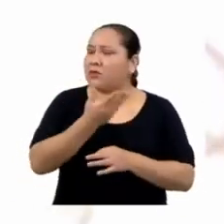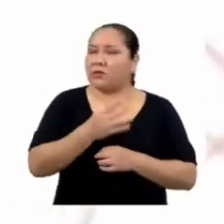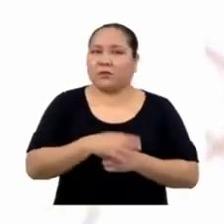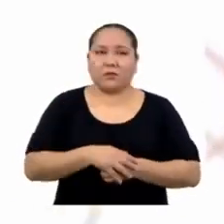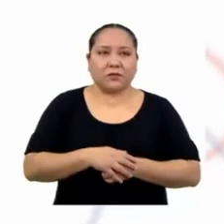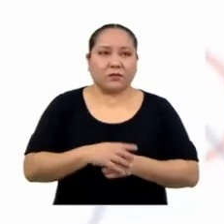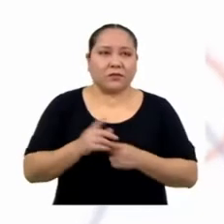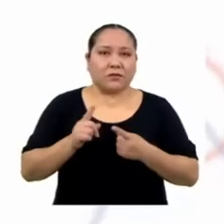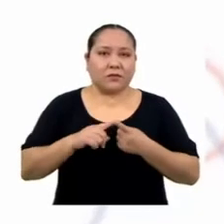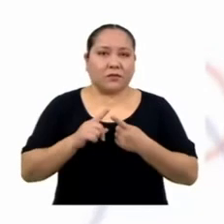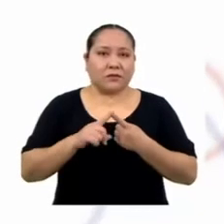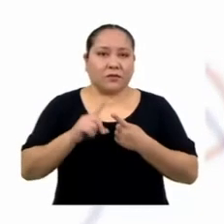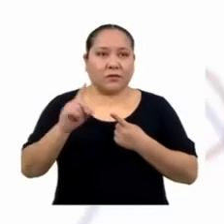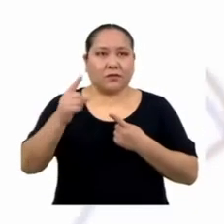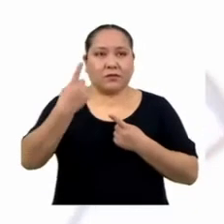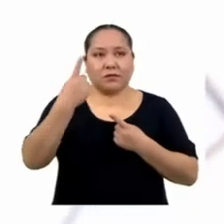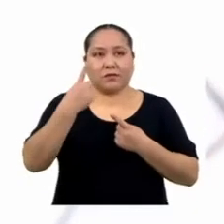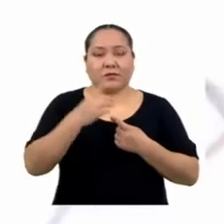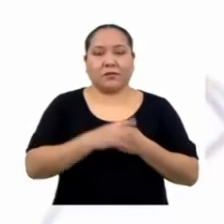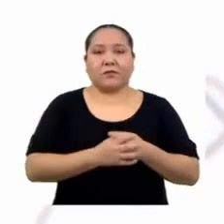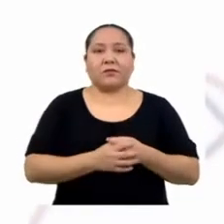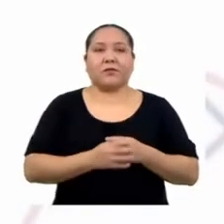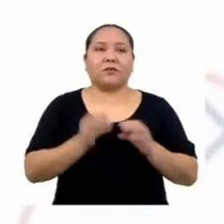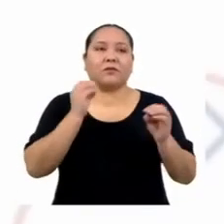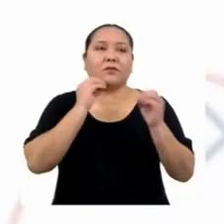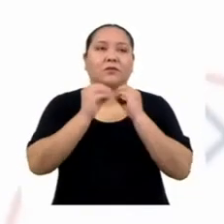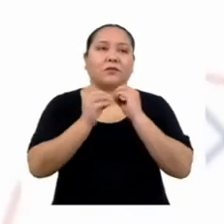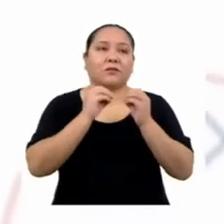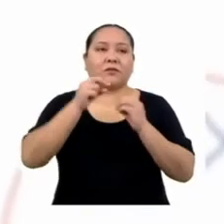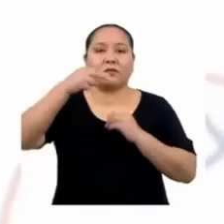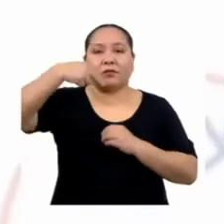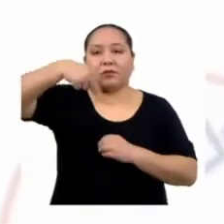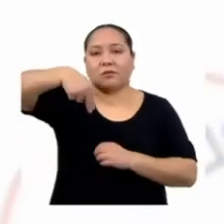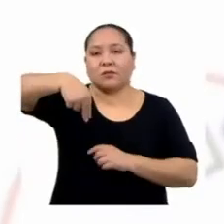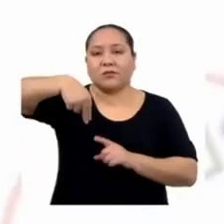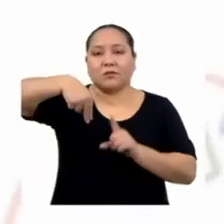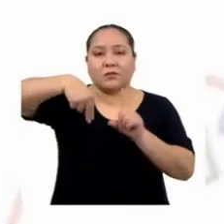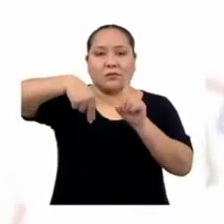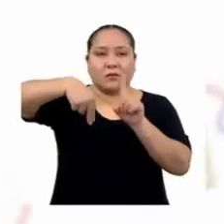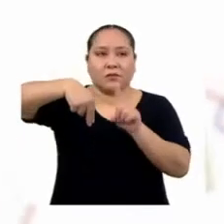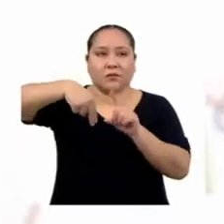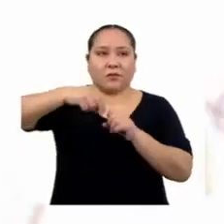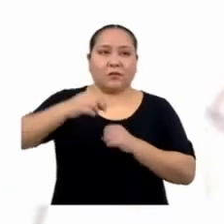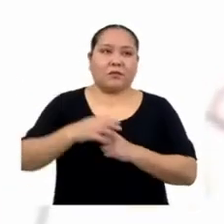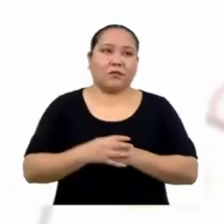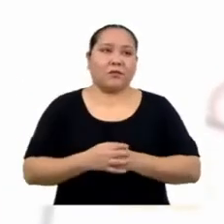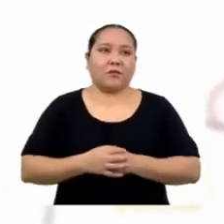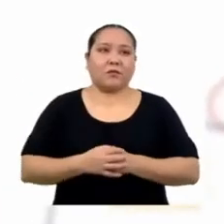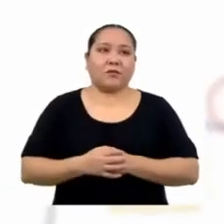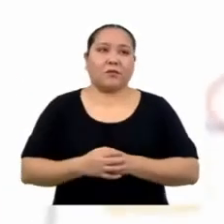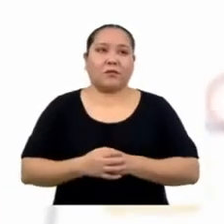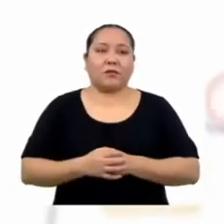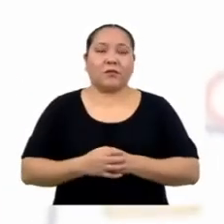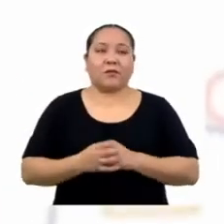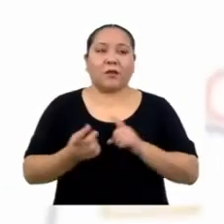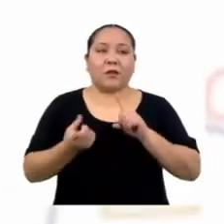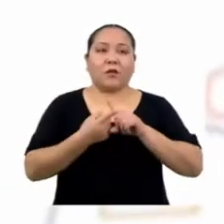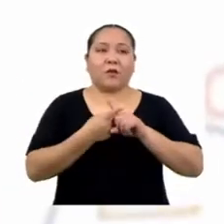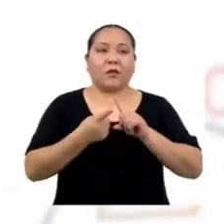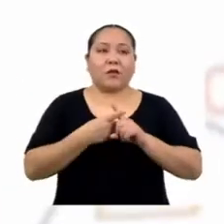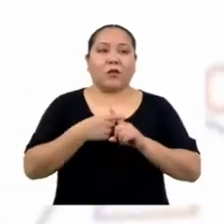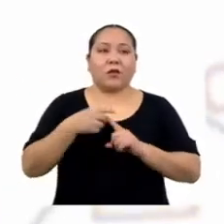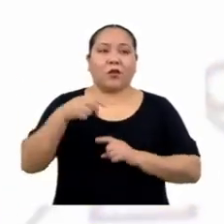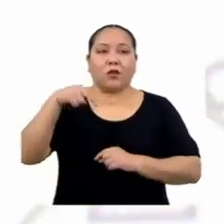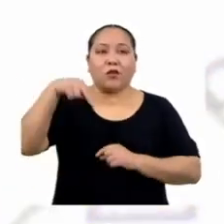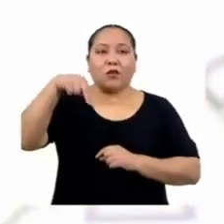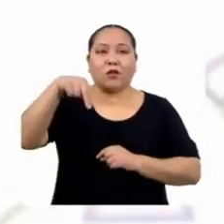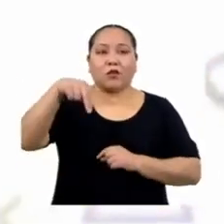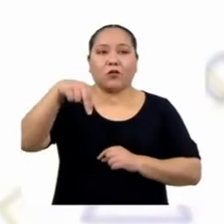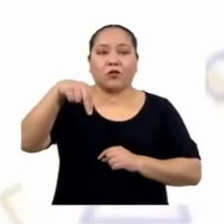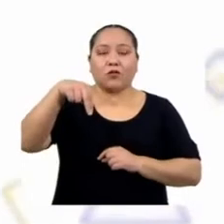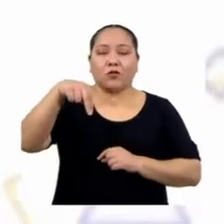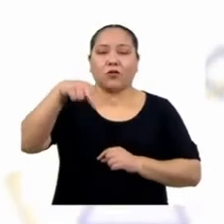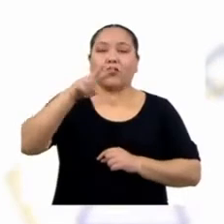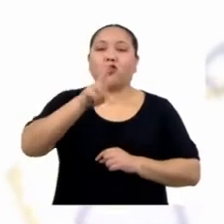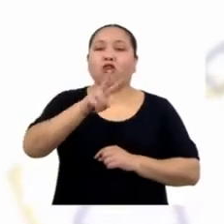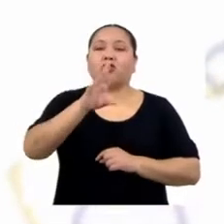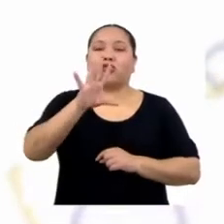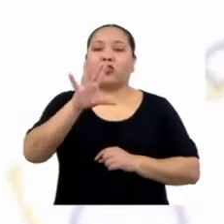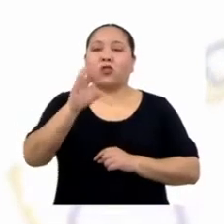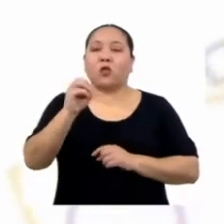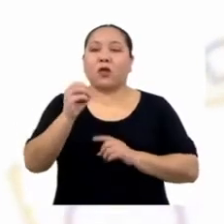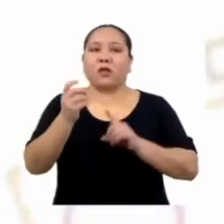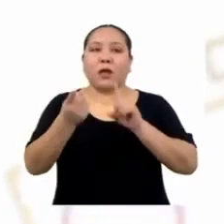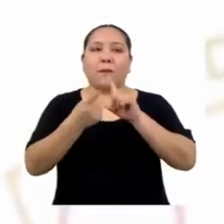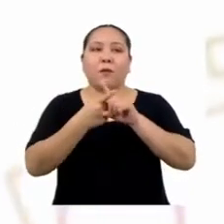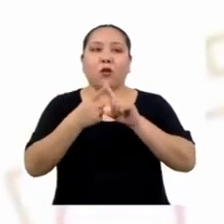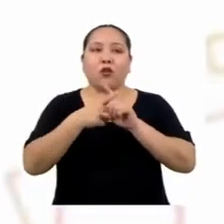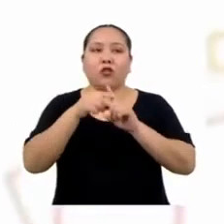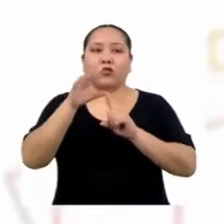Primero debemos despejar N1. Y eso se logrará si multiplicamos 250 del denominador con el 50 de la muestra.